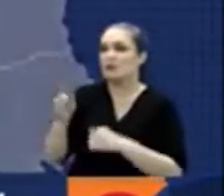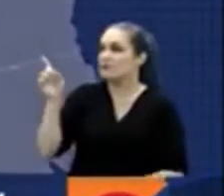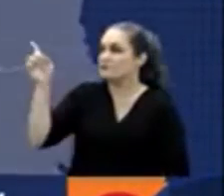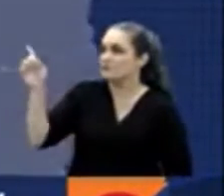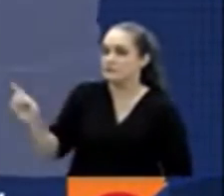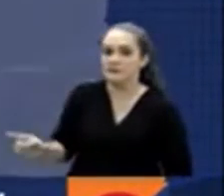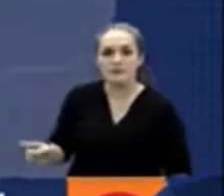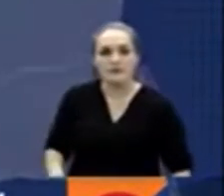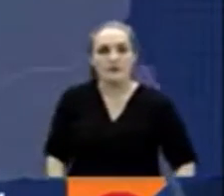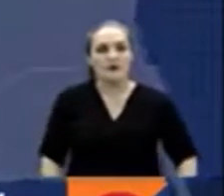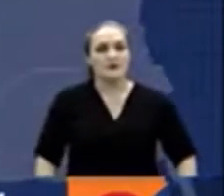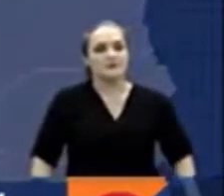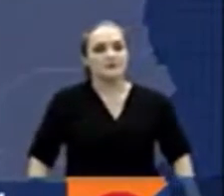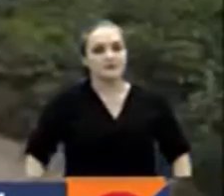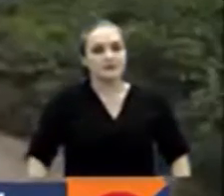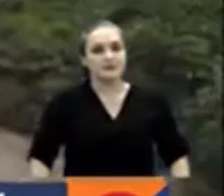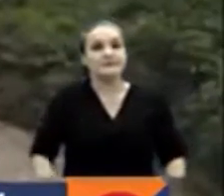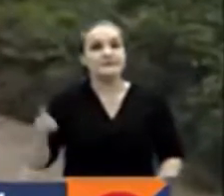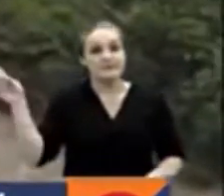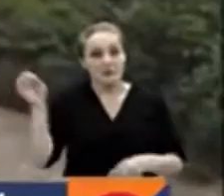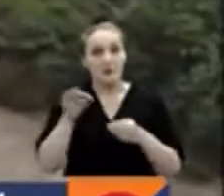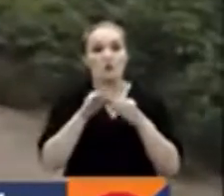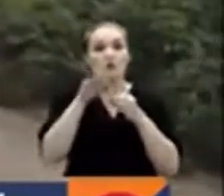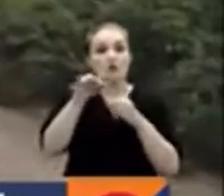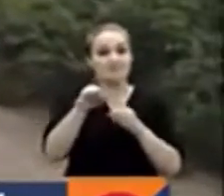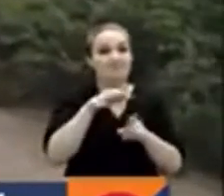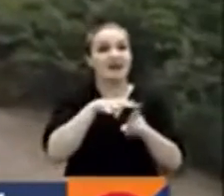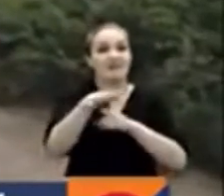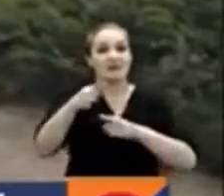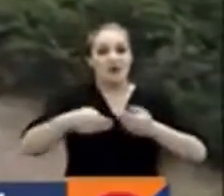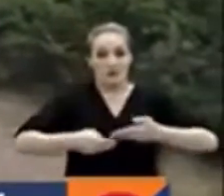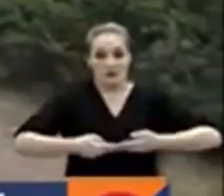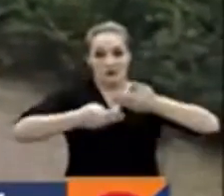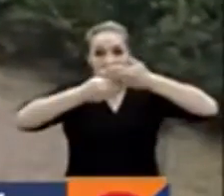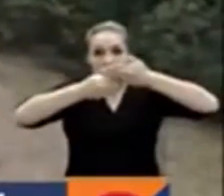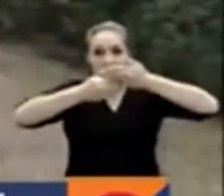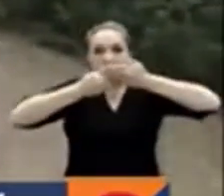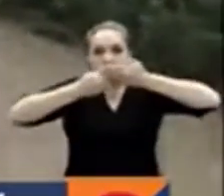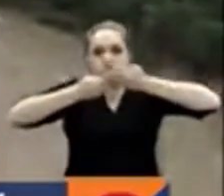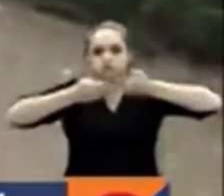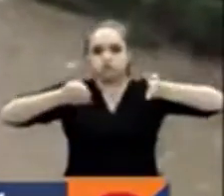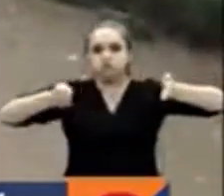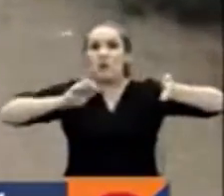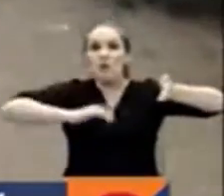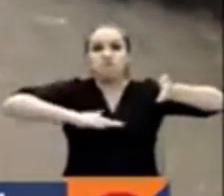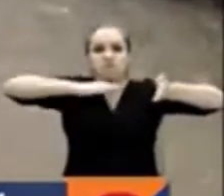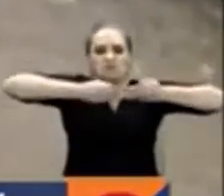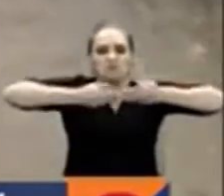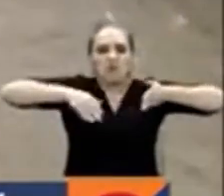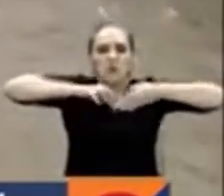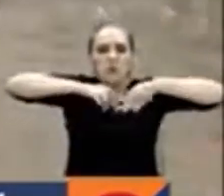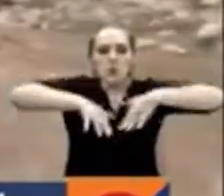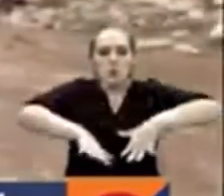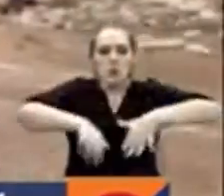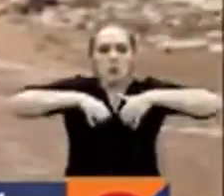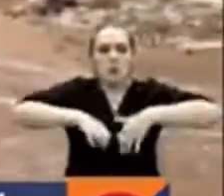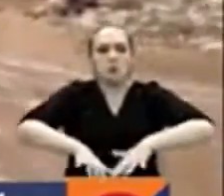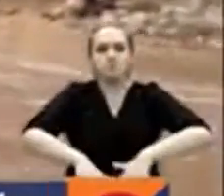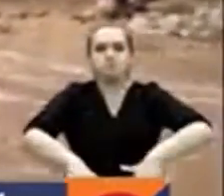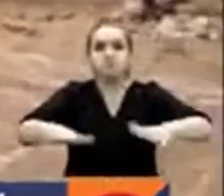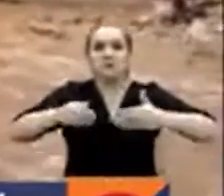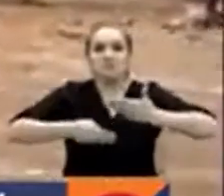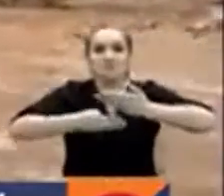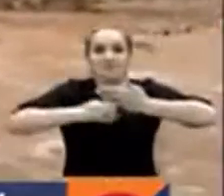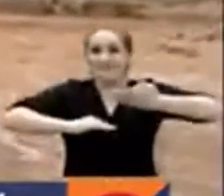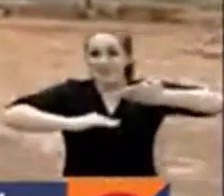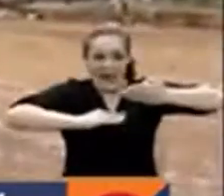Bermeja, Betulia y Girón son los municipios que se verán afectados con la apertura de las compuertas de la represa de Hidro Sogamoso porque los niveles del embalse